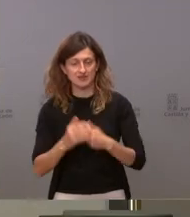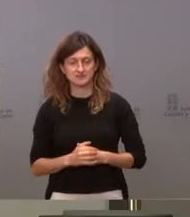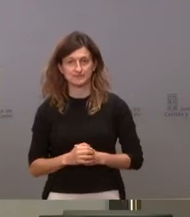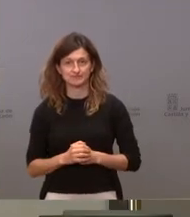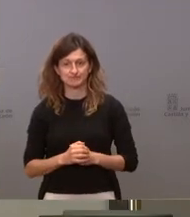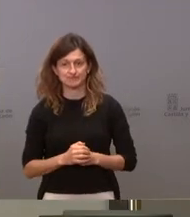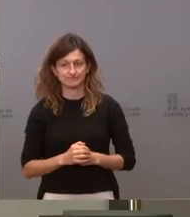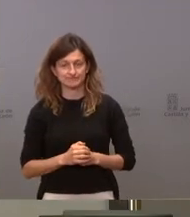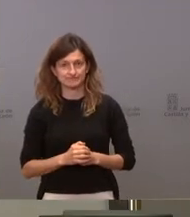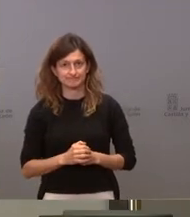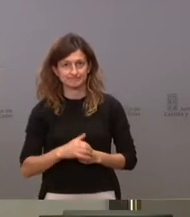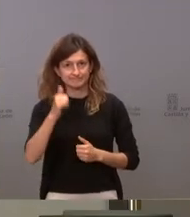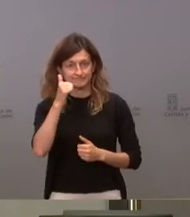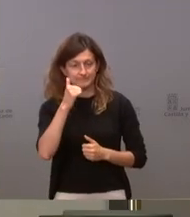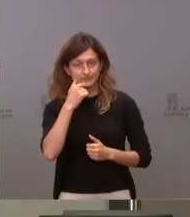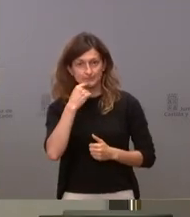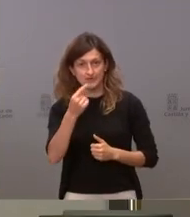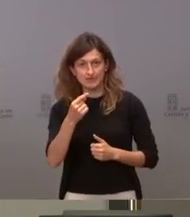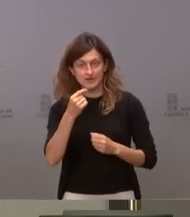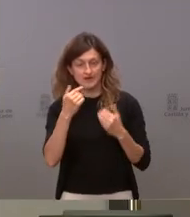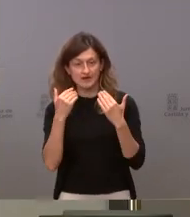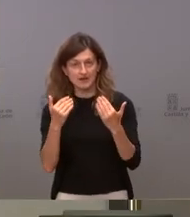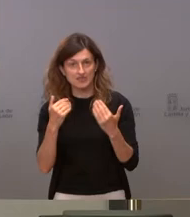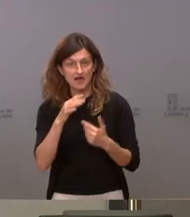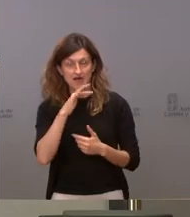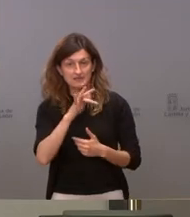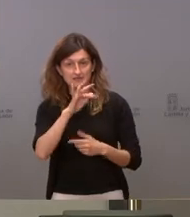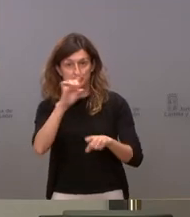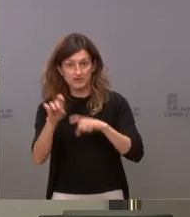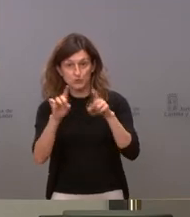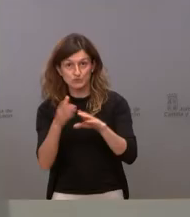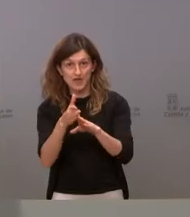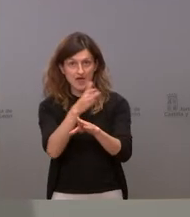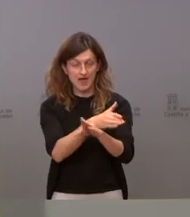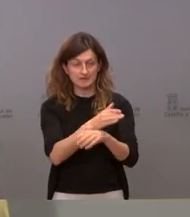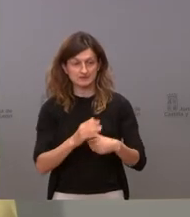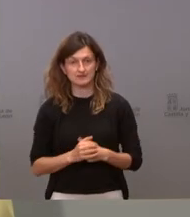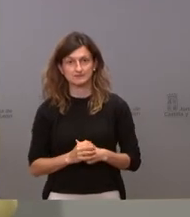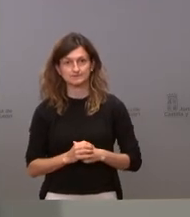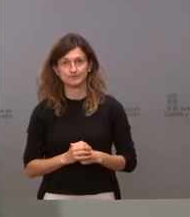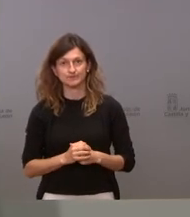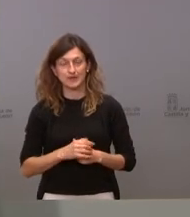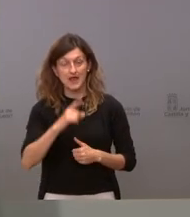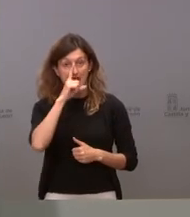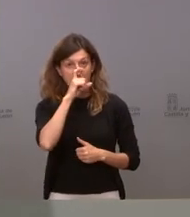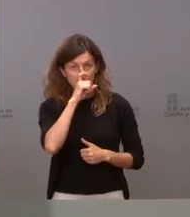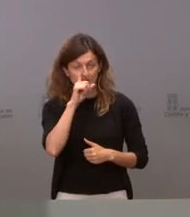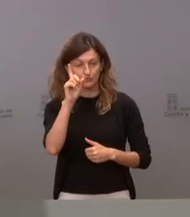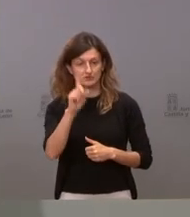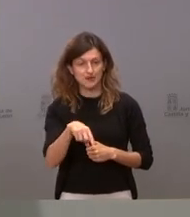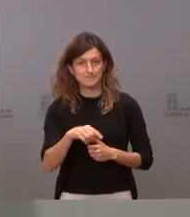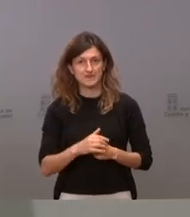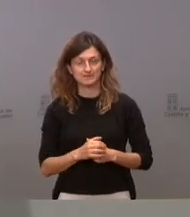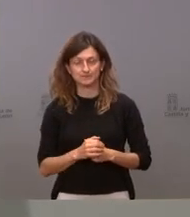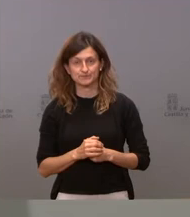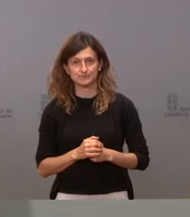Muy bien, muchísimas gracias. Antes de dar paso a las preguntas que pudiera haber, recordar también al respecto de